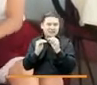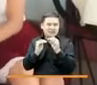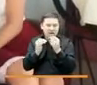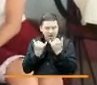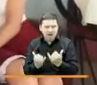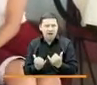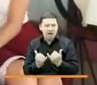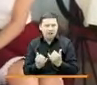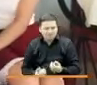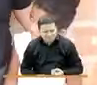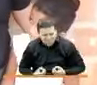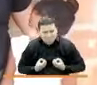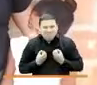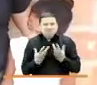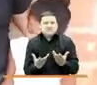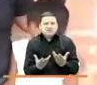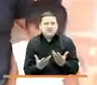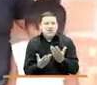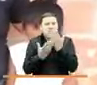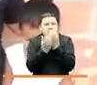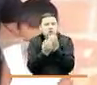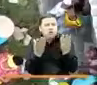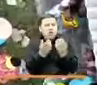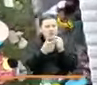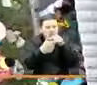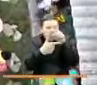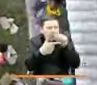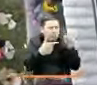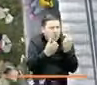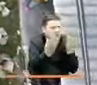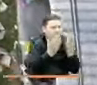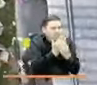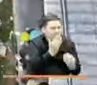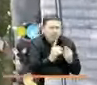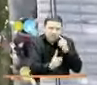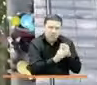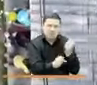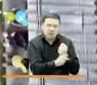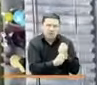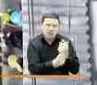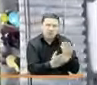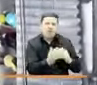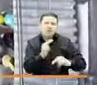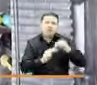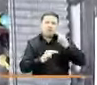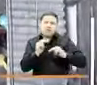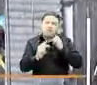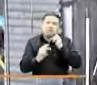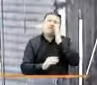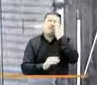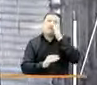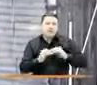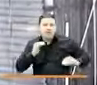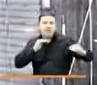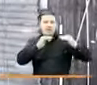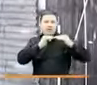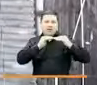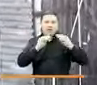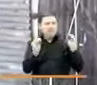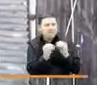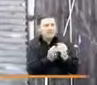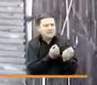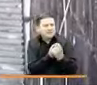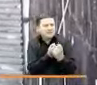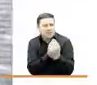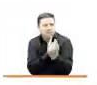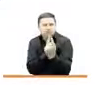damos todo por una reducción de las cifras de pobreza en el país. Trabajamos para construir un futuro con equidad para todos, más cerca a los